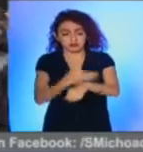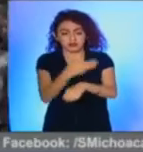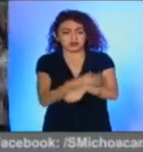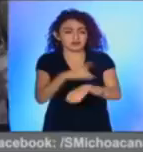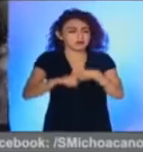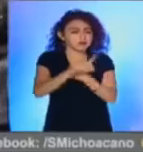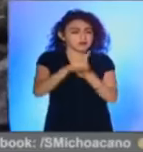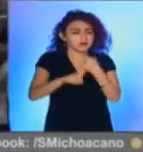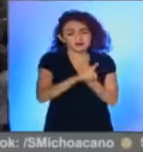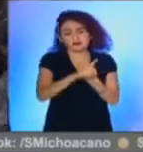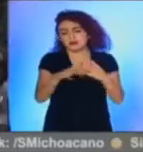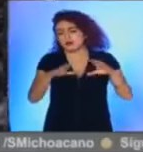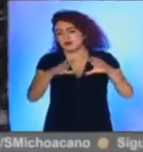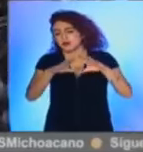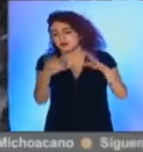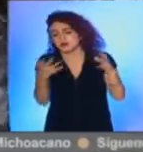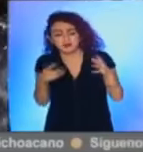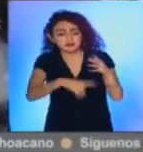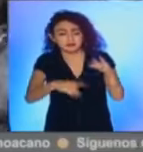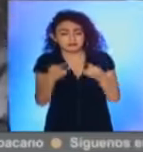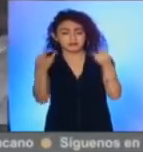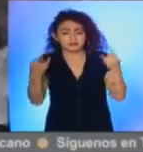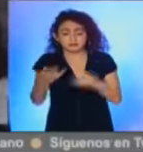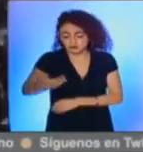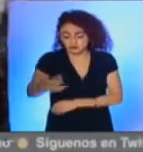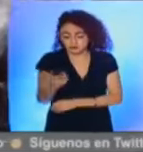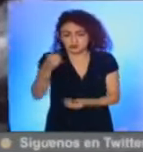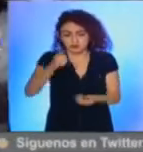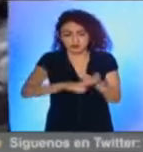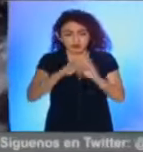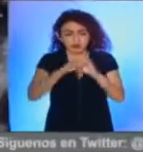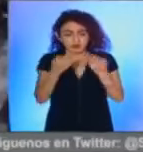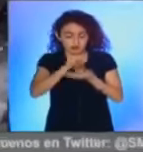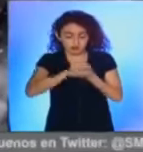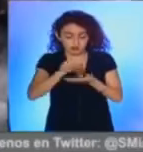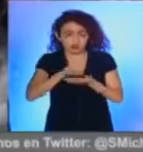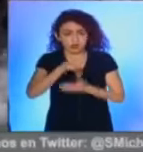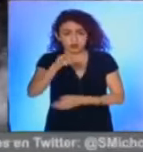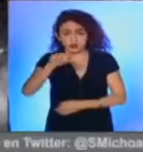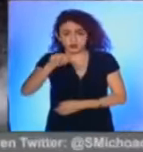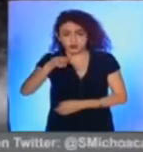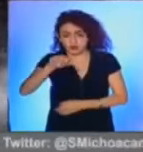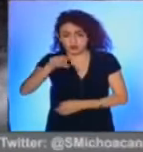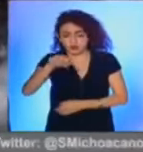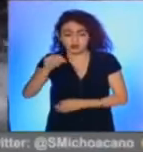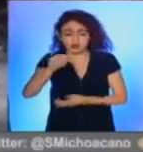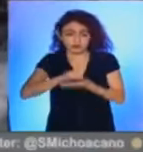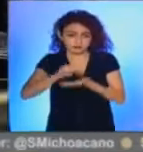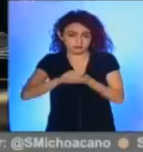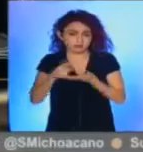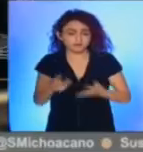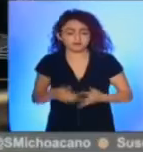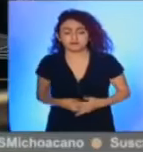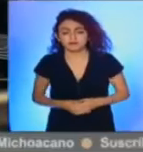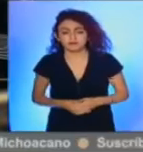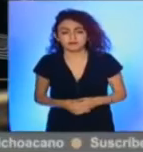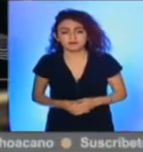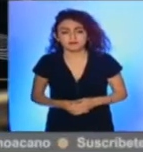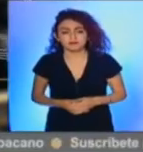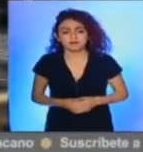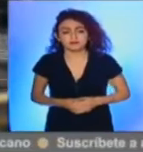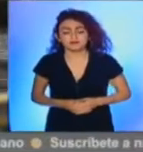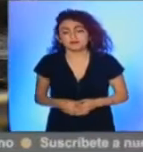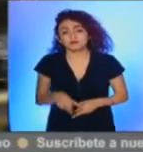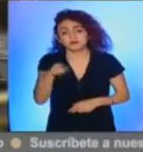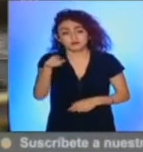problemáticas e historia de este río están contenidas en la publicación, así lo dio a conocer Juan Manuel Mendoza, autor de la obra. Es